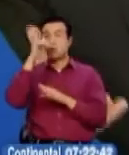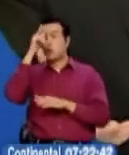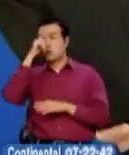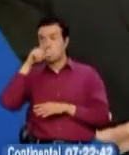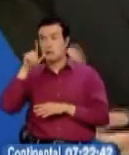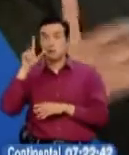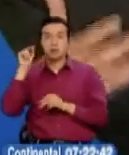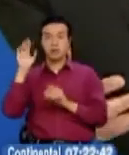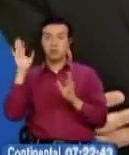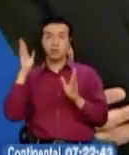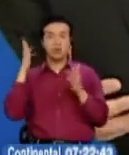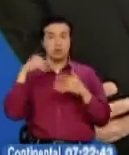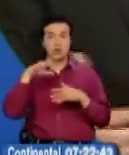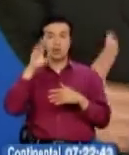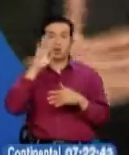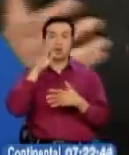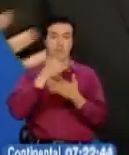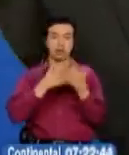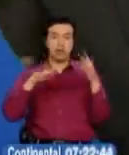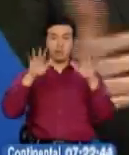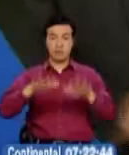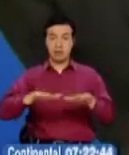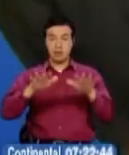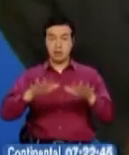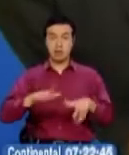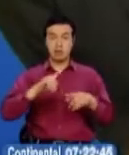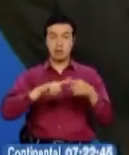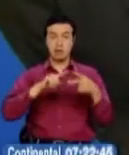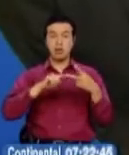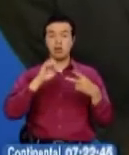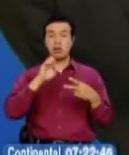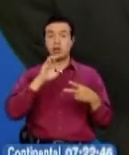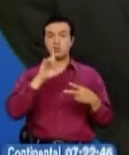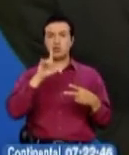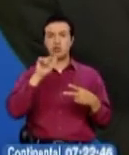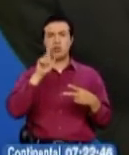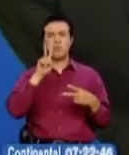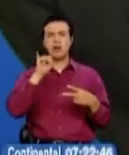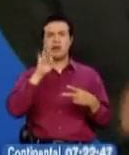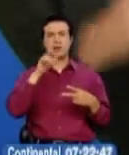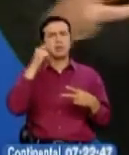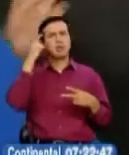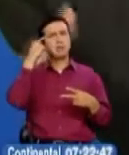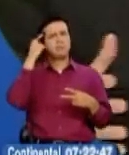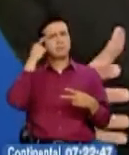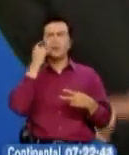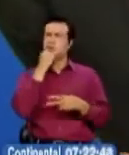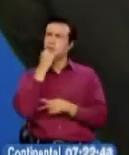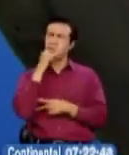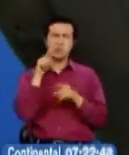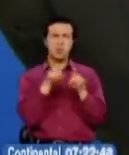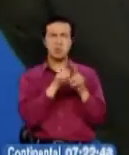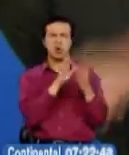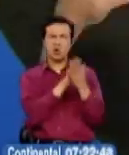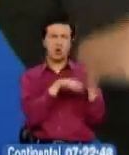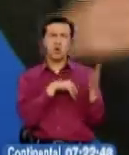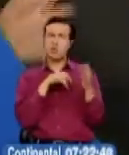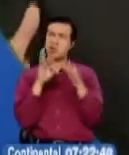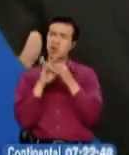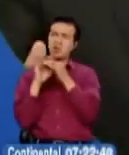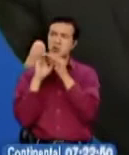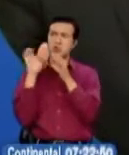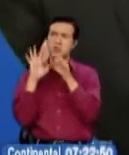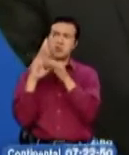pero una vez que Gran Bretaña se pronuncia, bueno, países como Eslovaquia empiezan a contemplar la posibilidad de salir del círculo europeo. Es decir,